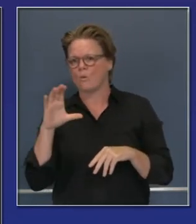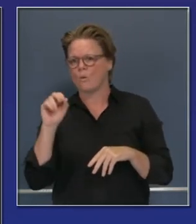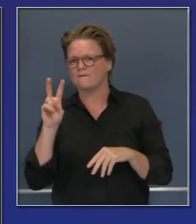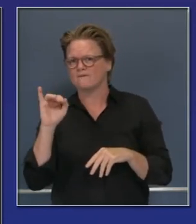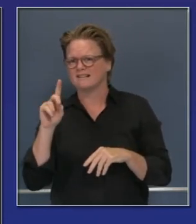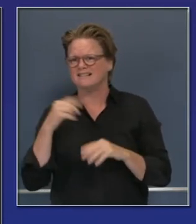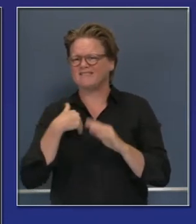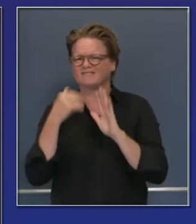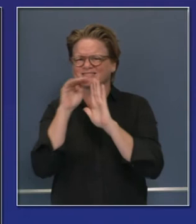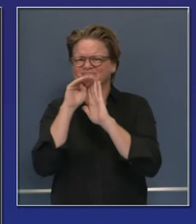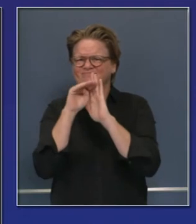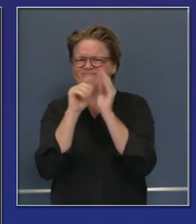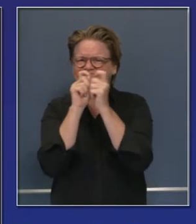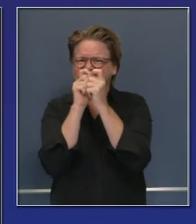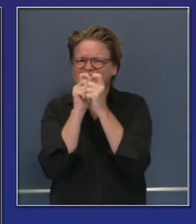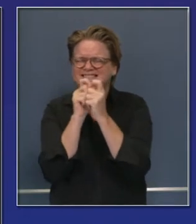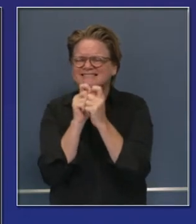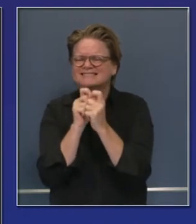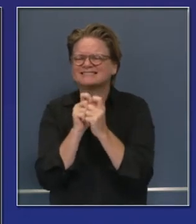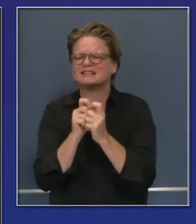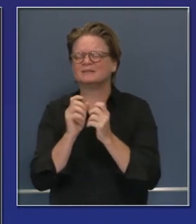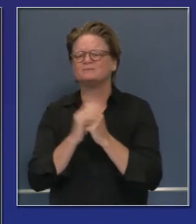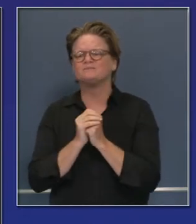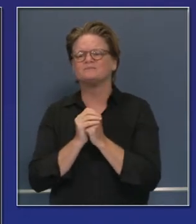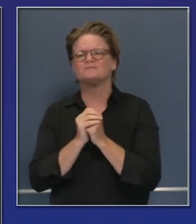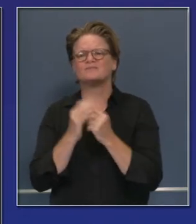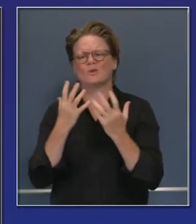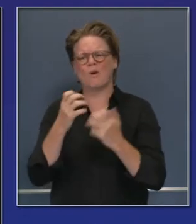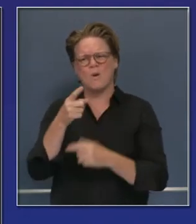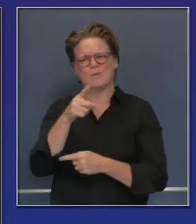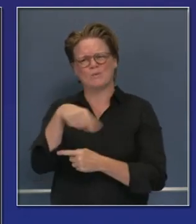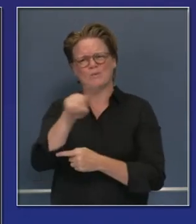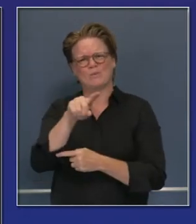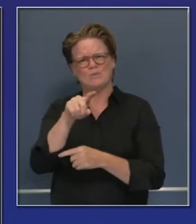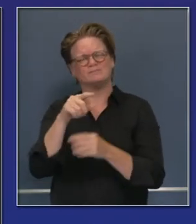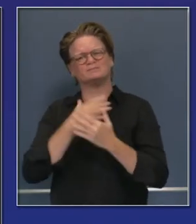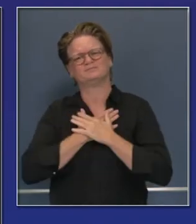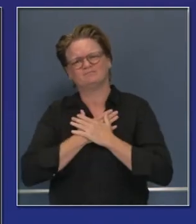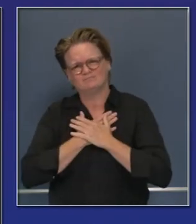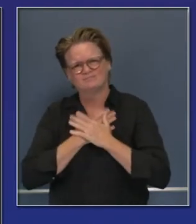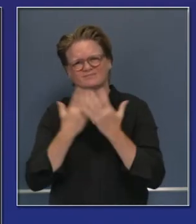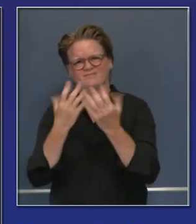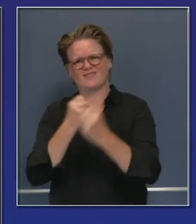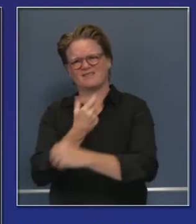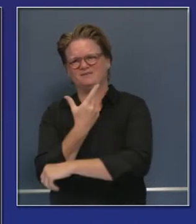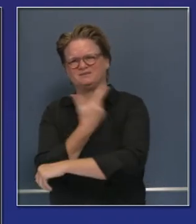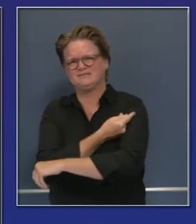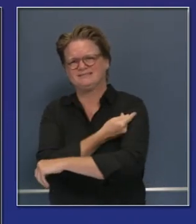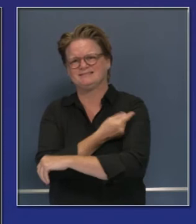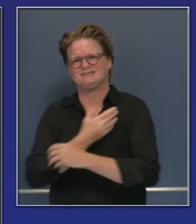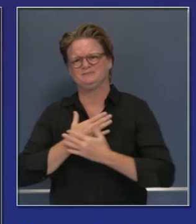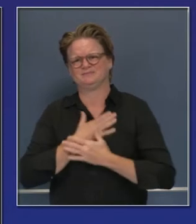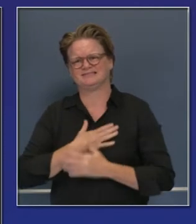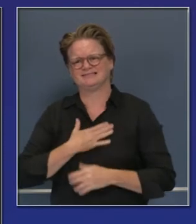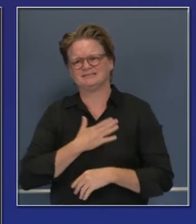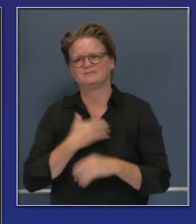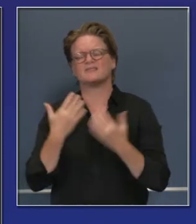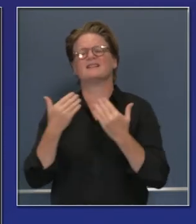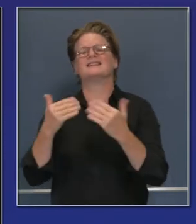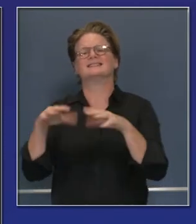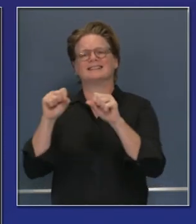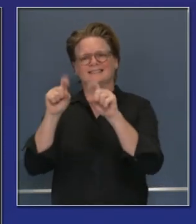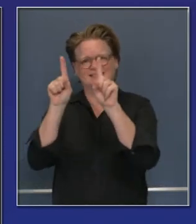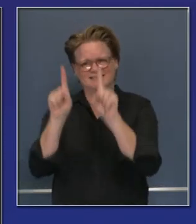tiempo. Yo les aliento a todos a tomar su vacuna contra el resfriado, pero también la prueba será muy